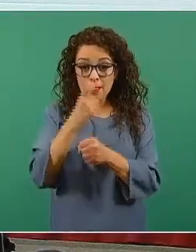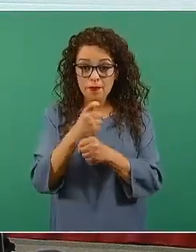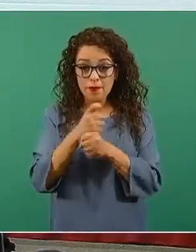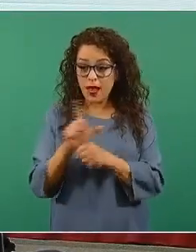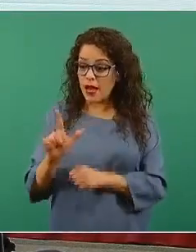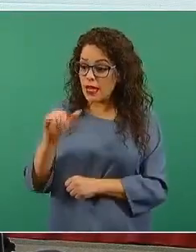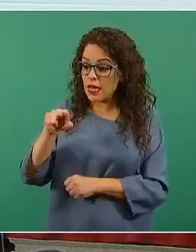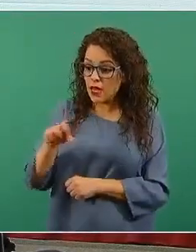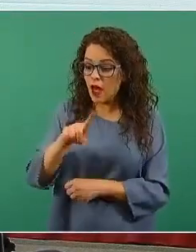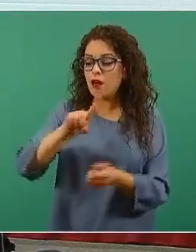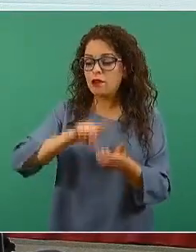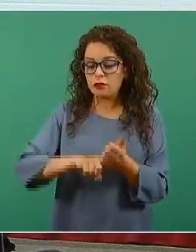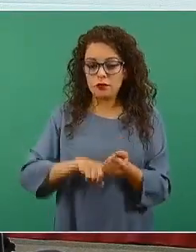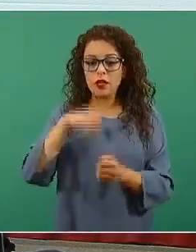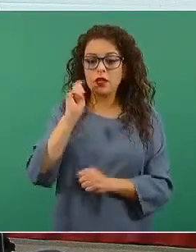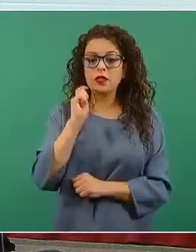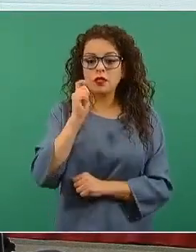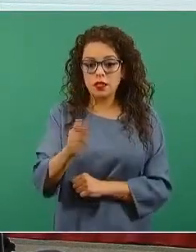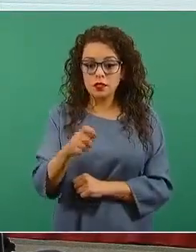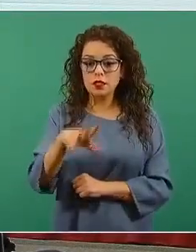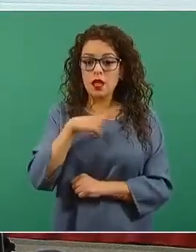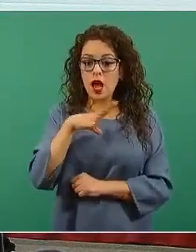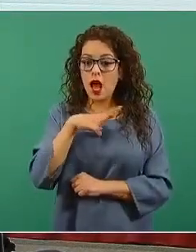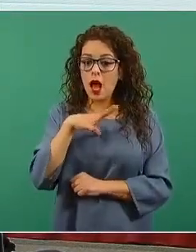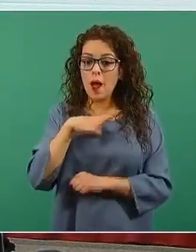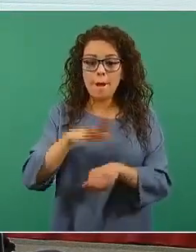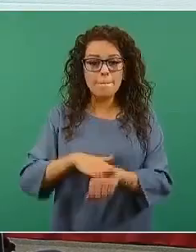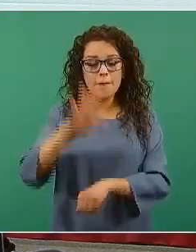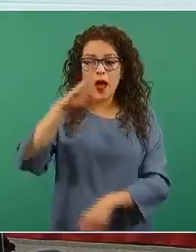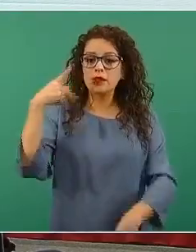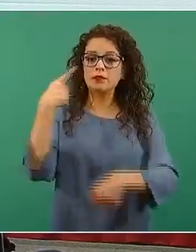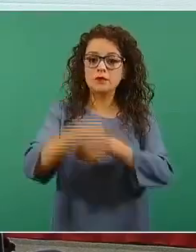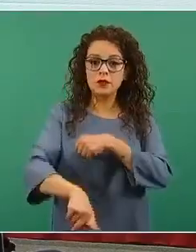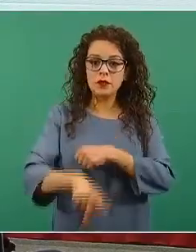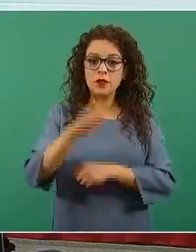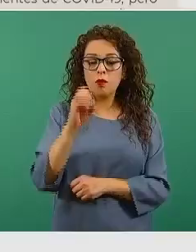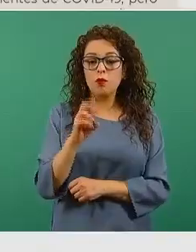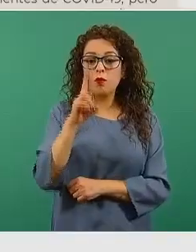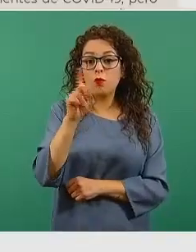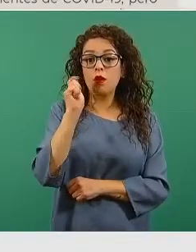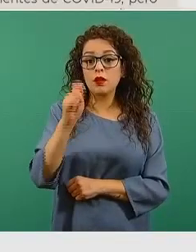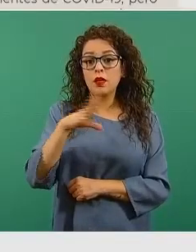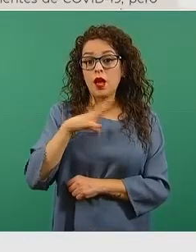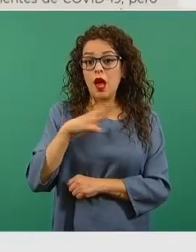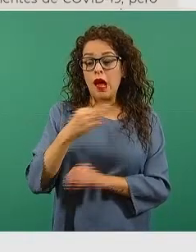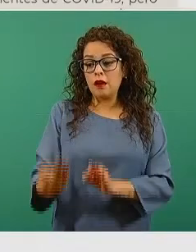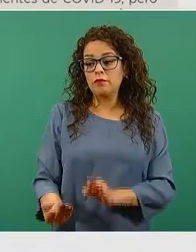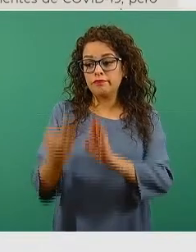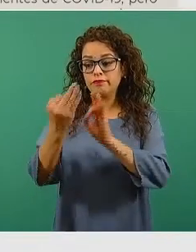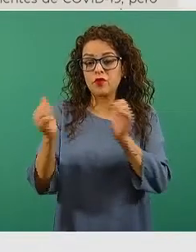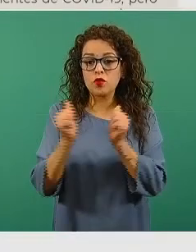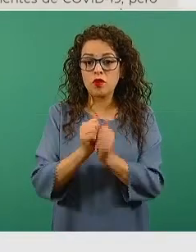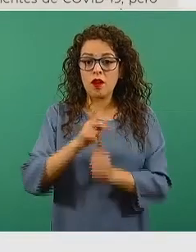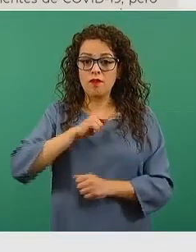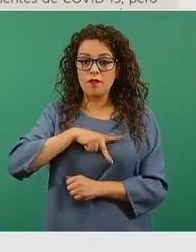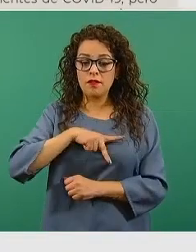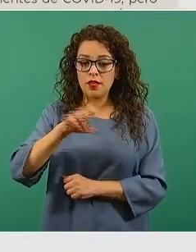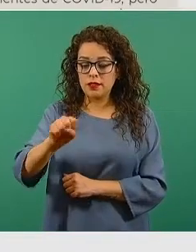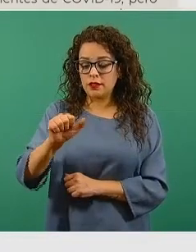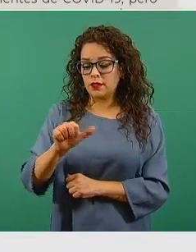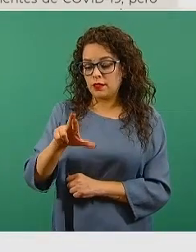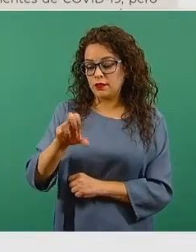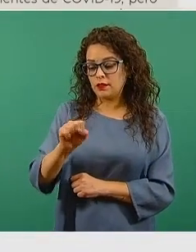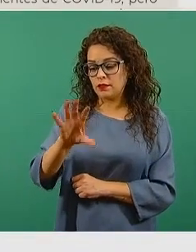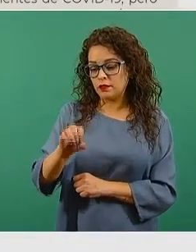salud que tiene un muy alto o alto riesgo o alto grado de exposición potencial al virus SARS-CoV